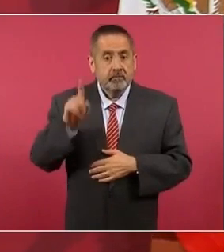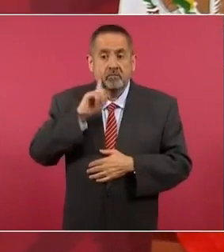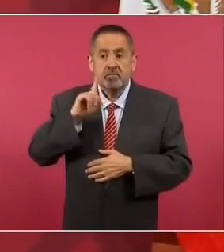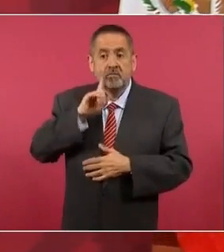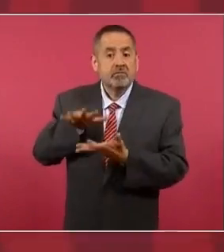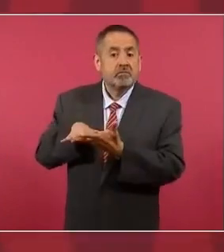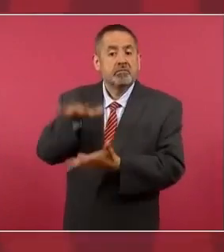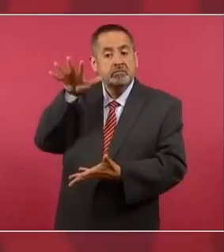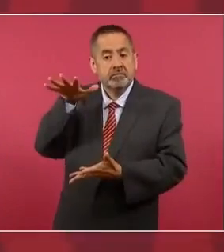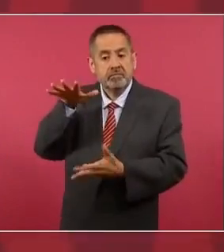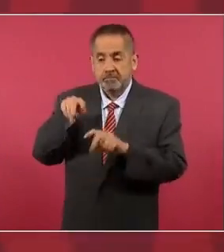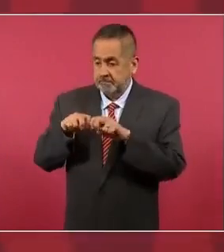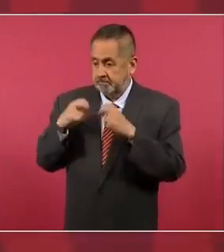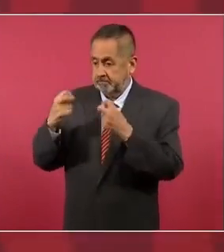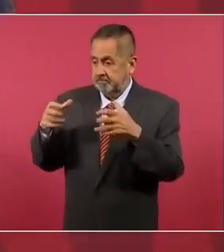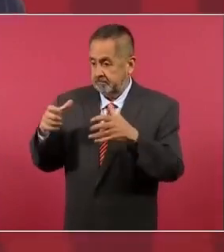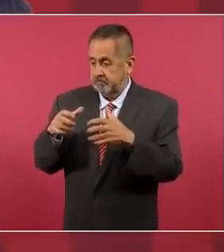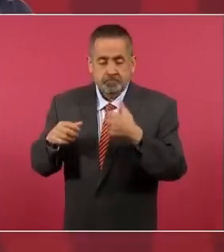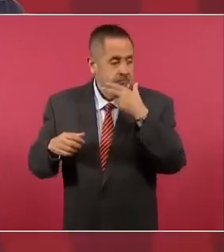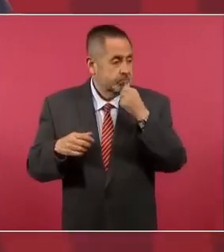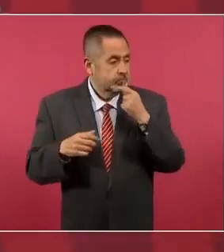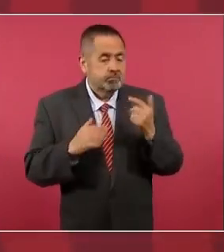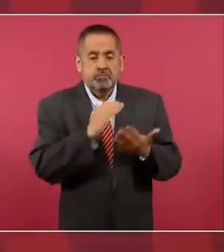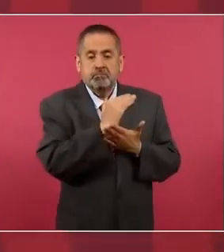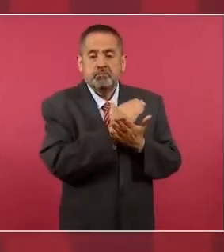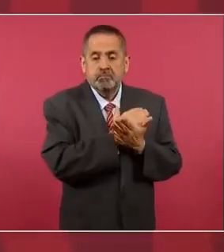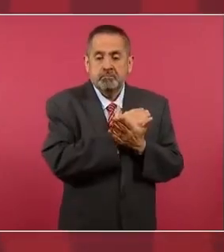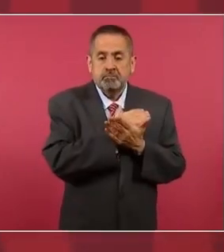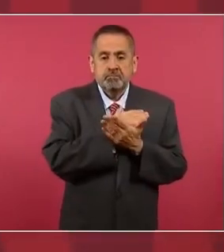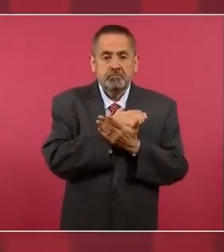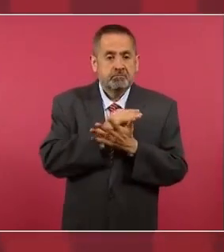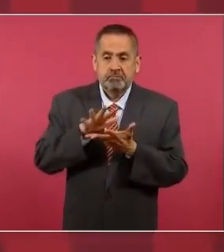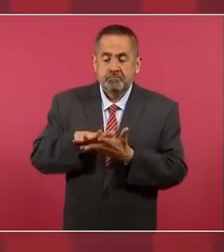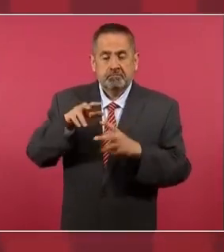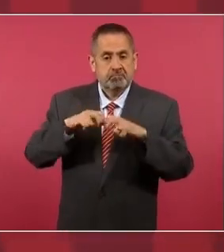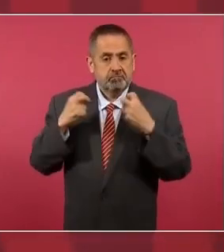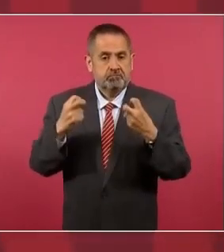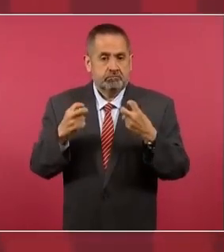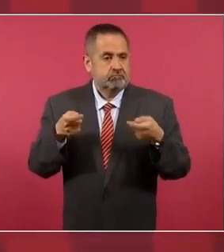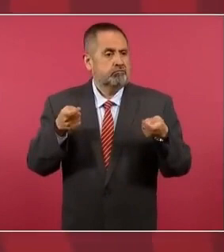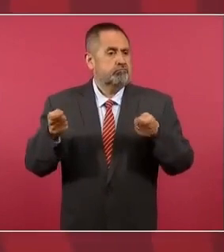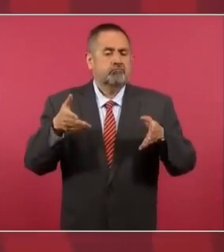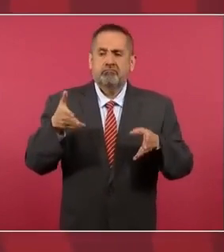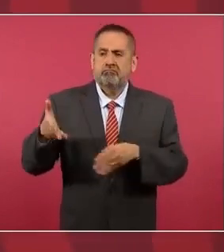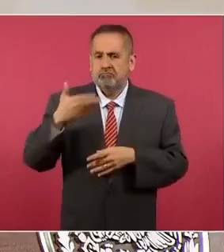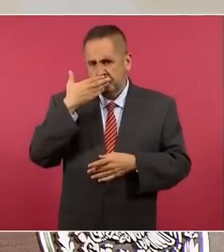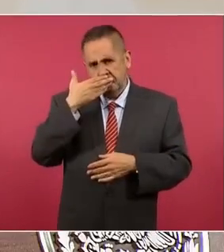integraban el gabinete que los hombres. Y fue un buen gobierno,